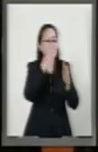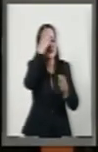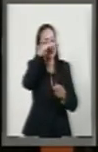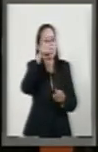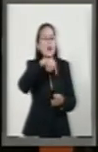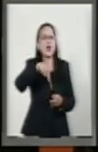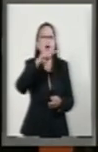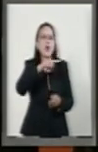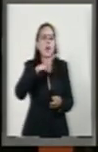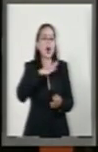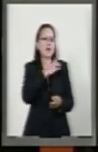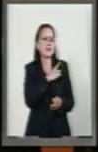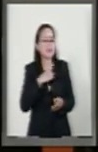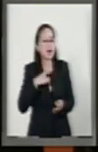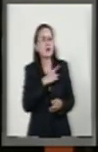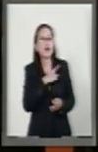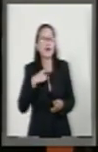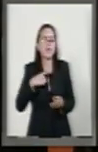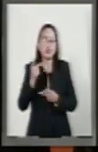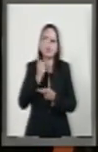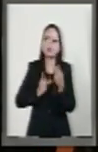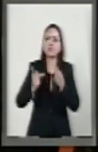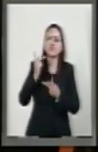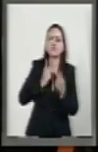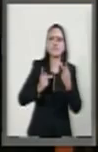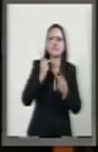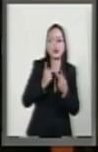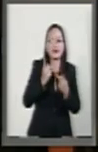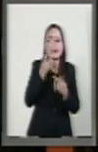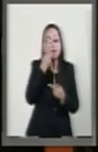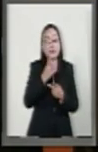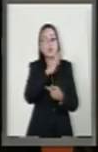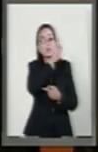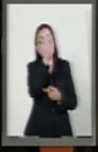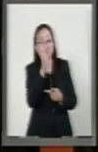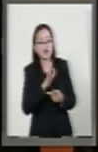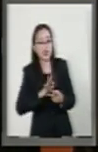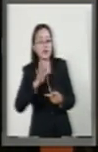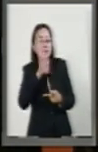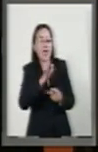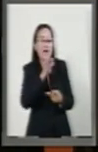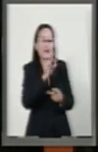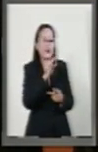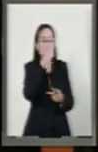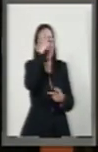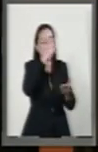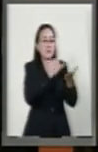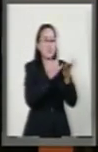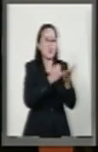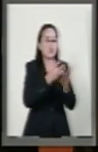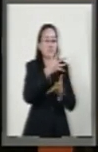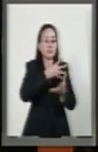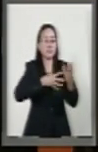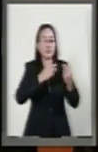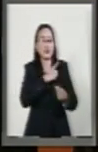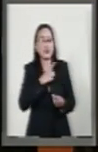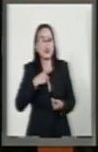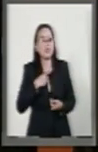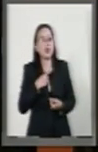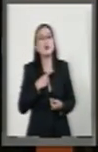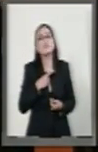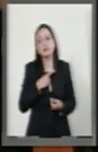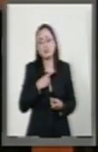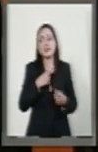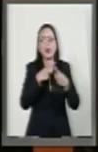contratación de deuda. Lo que ha implicado que las tasas sobre las cuales se adquiere esta deuda simple y sencillamente son de manera